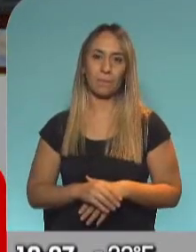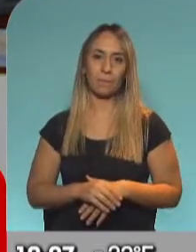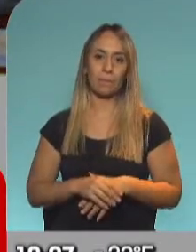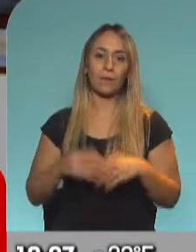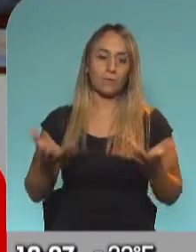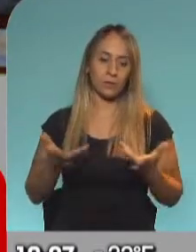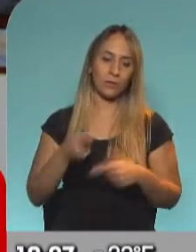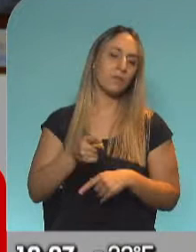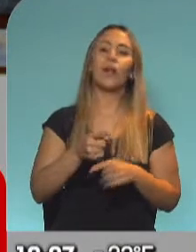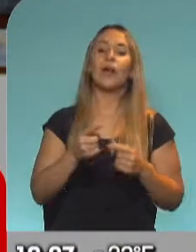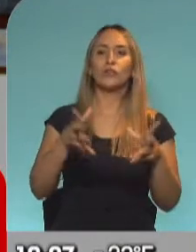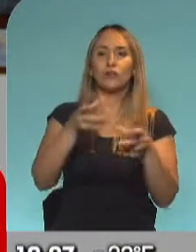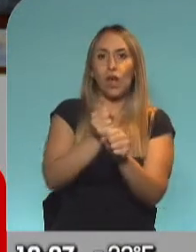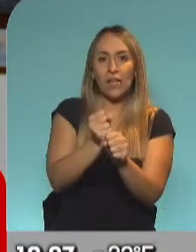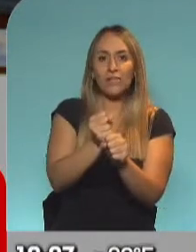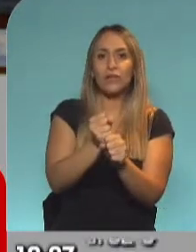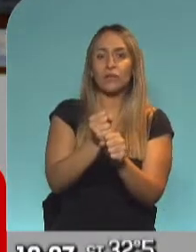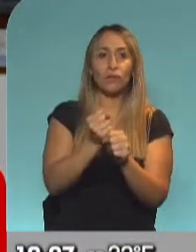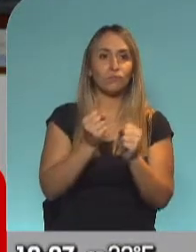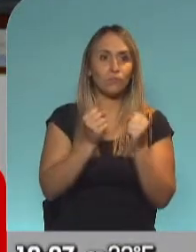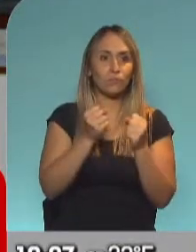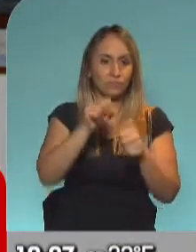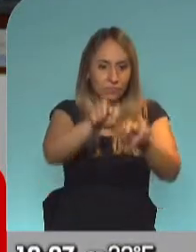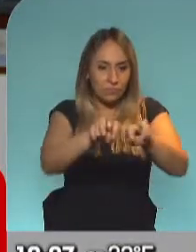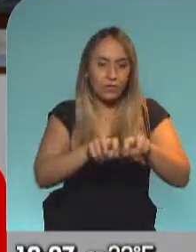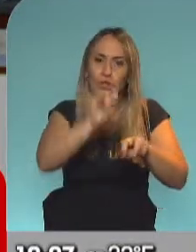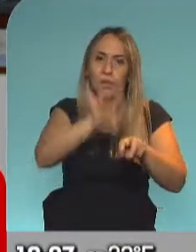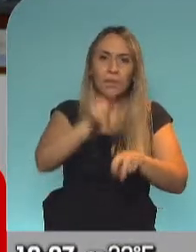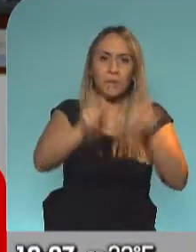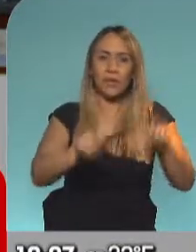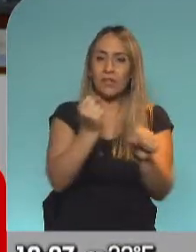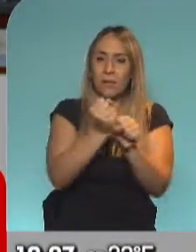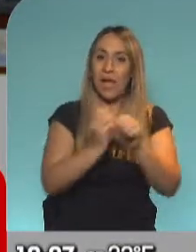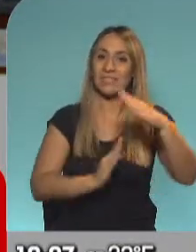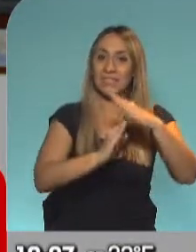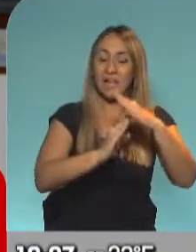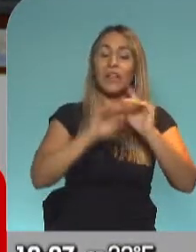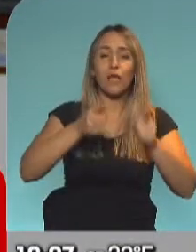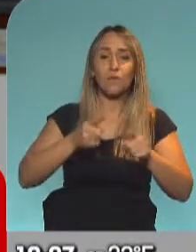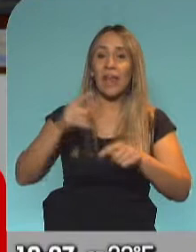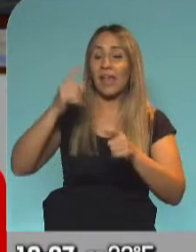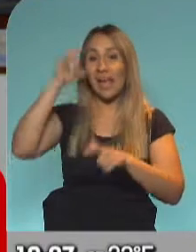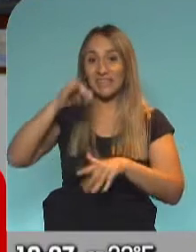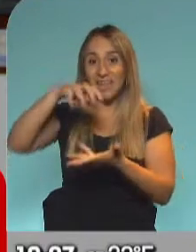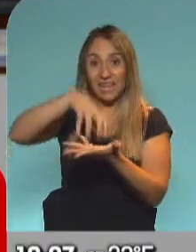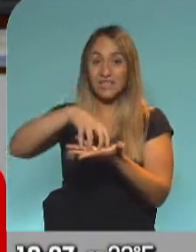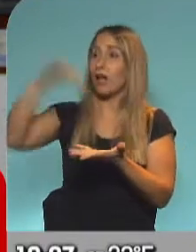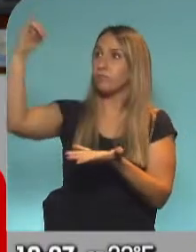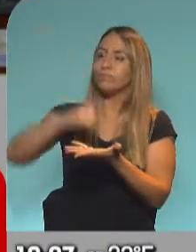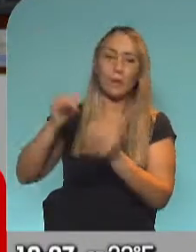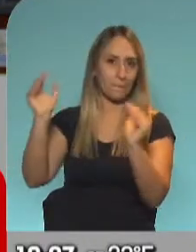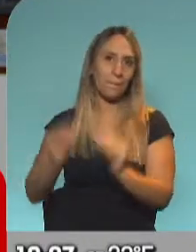el transporte público vuelva a ser para esenciales, a reducir la cantidad de vuelos que llegan a Ezeiza, a que en algunas